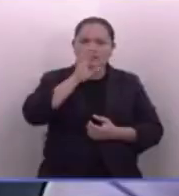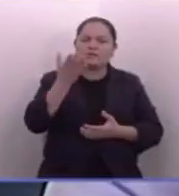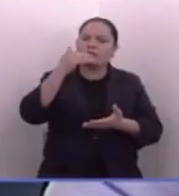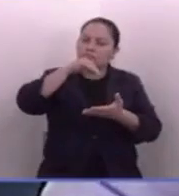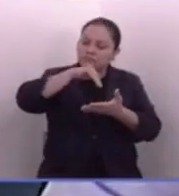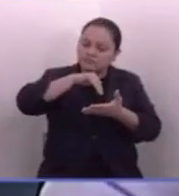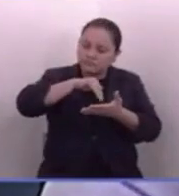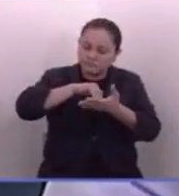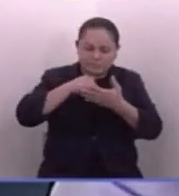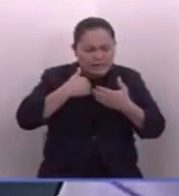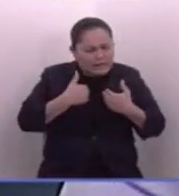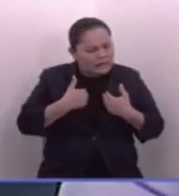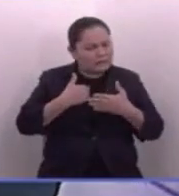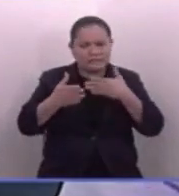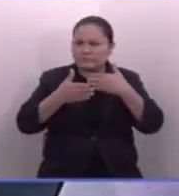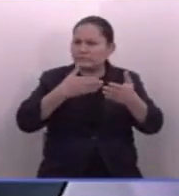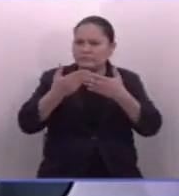repetir hasta el cansancio.